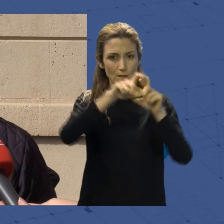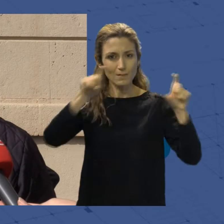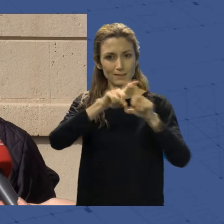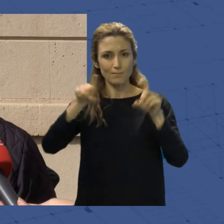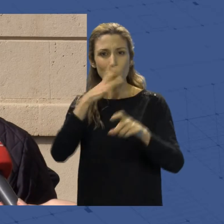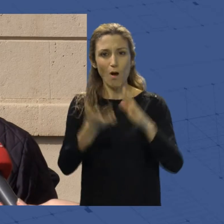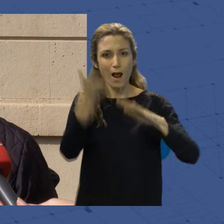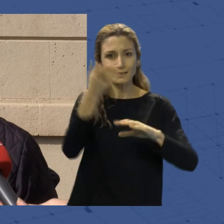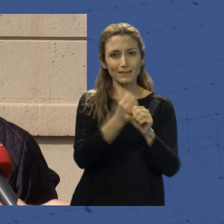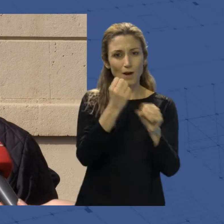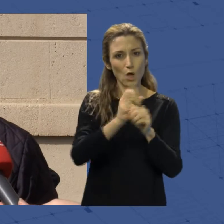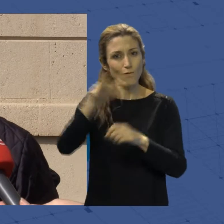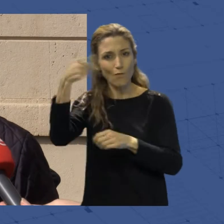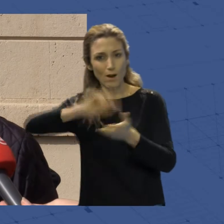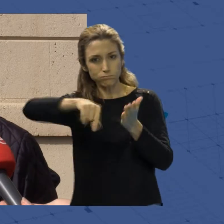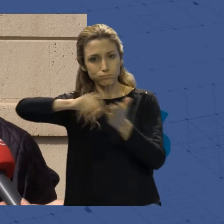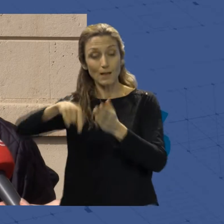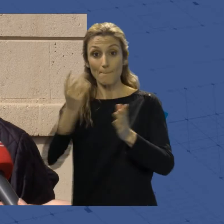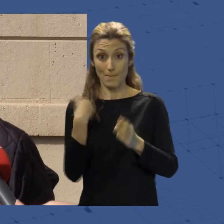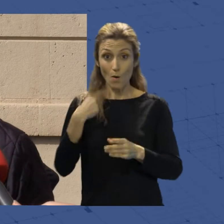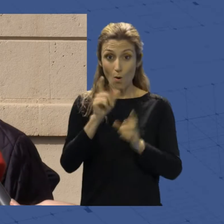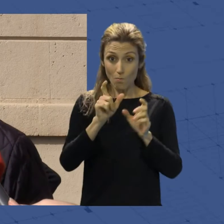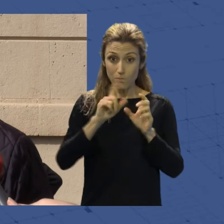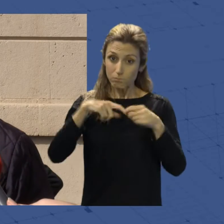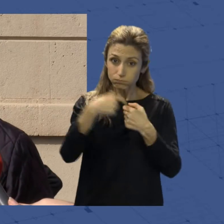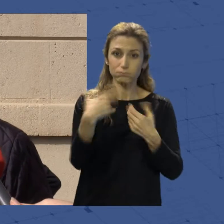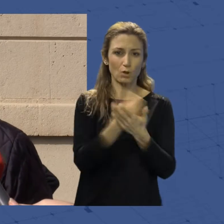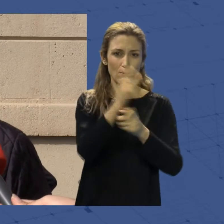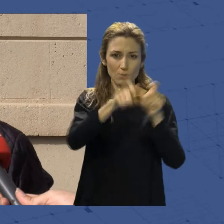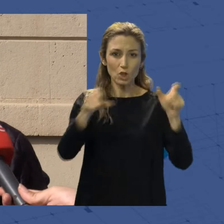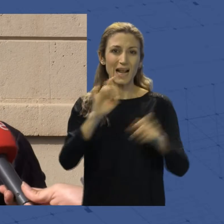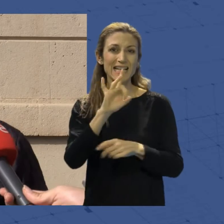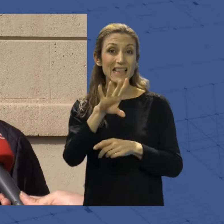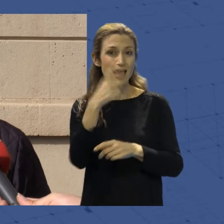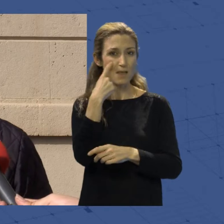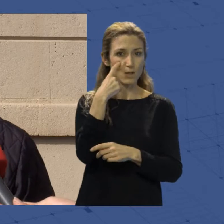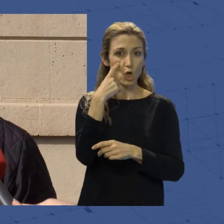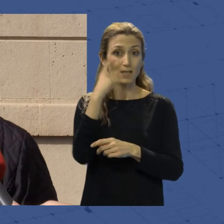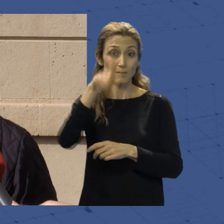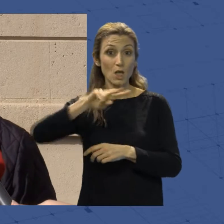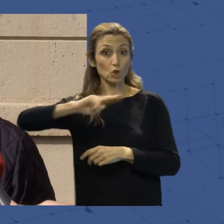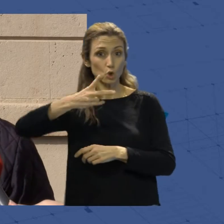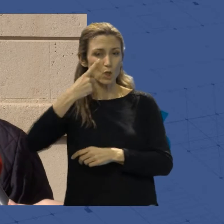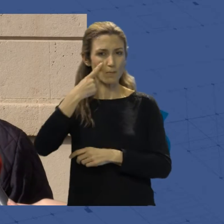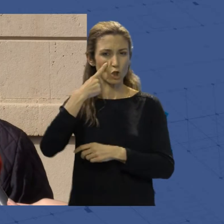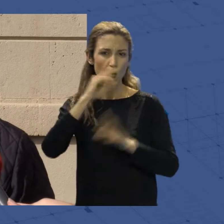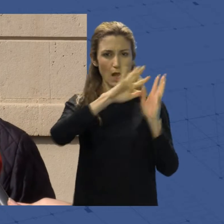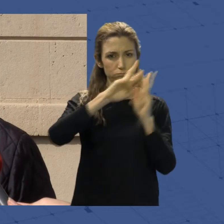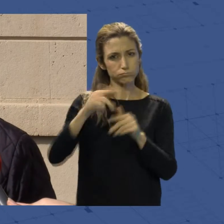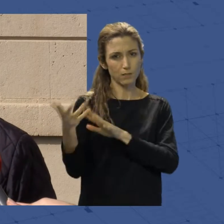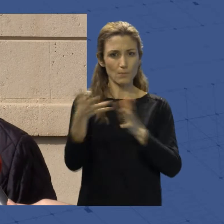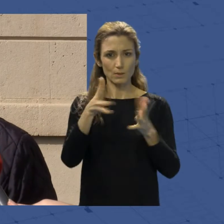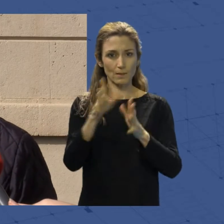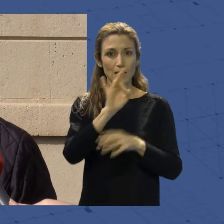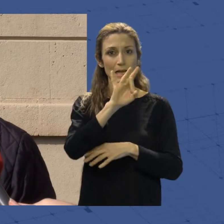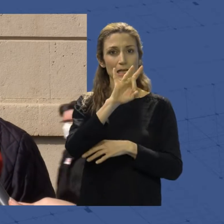la plantilla de la inspección de trabajo cuenta máximo 15 inspectores y sus inspectores cuenta con aproximadamente unos 15